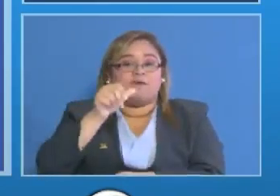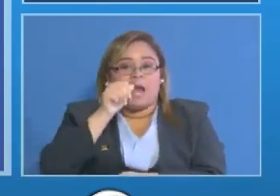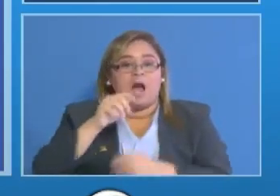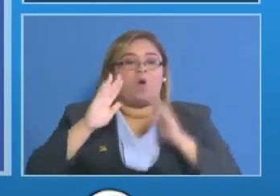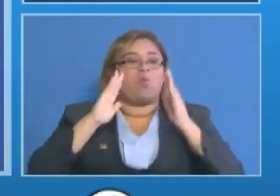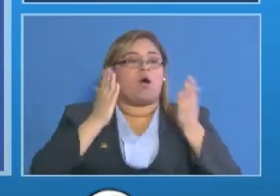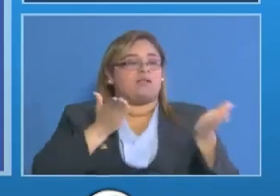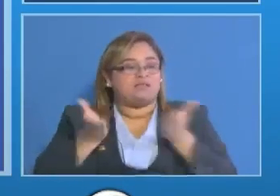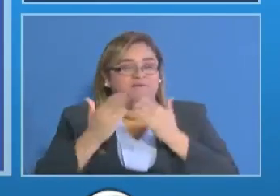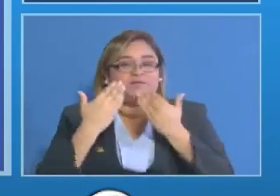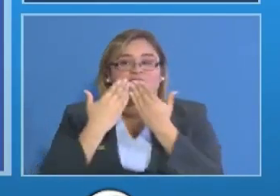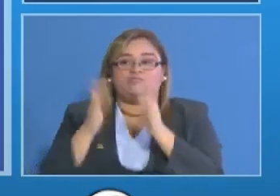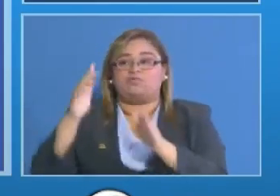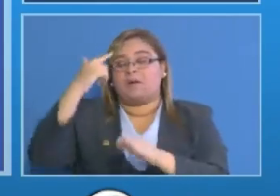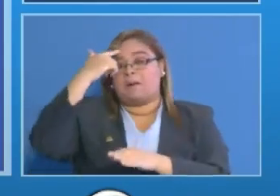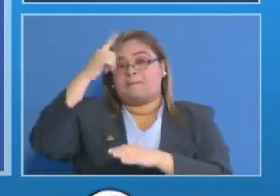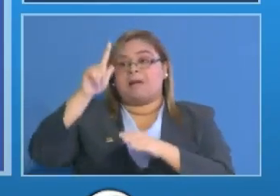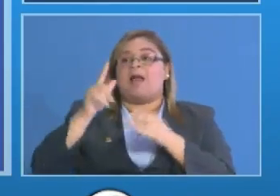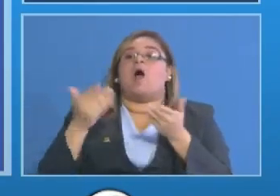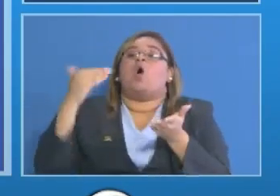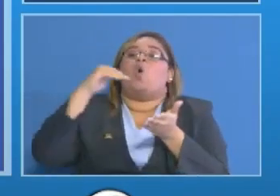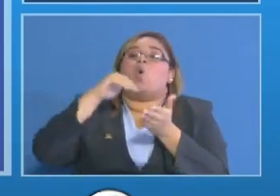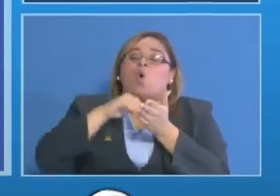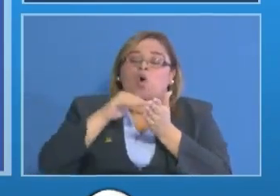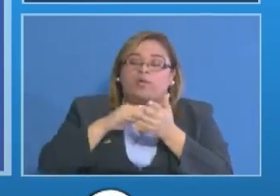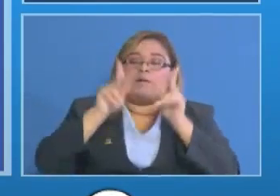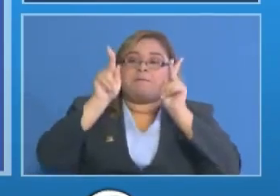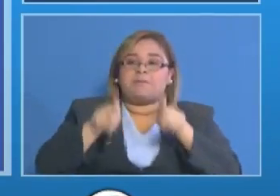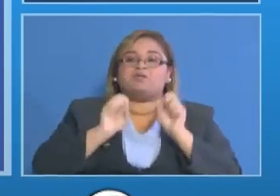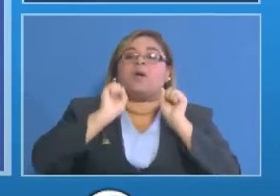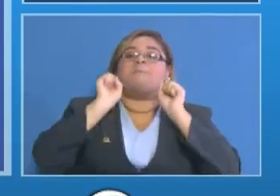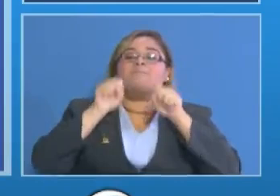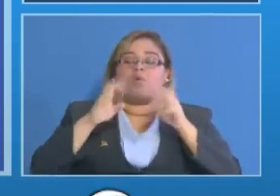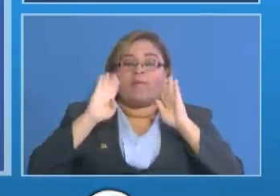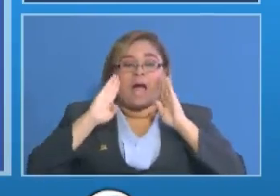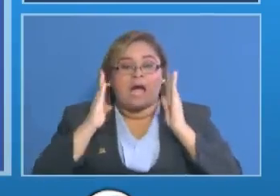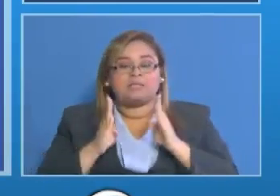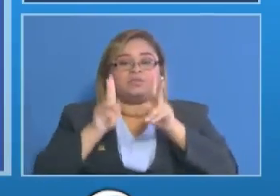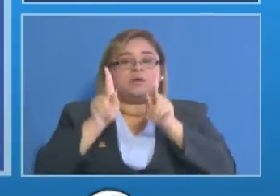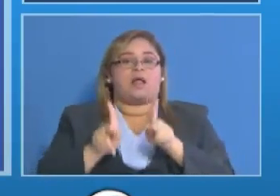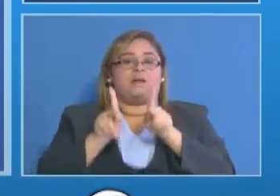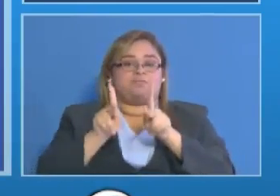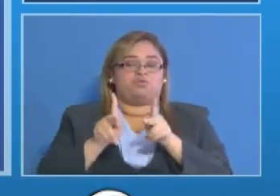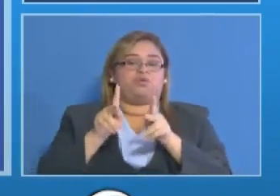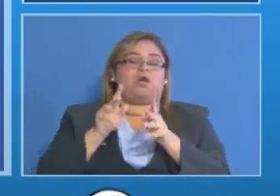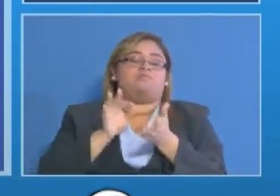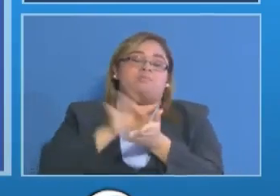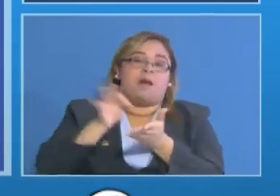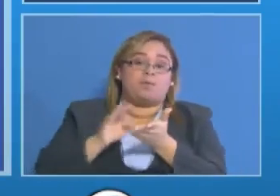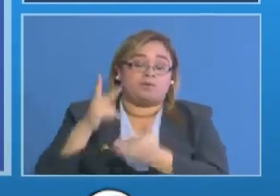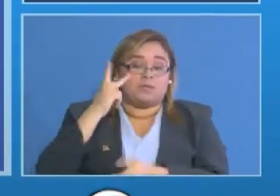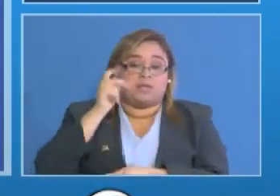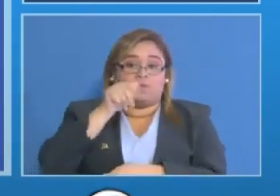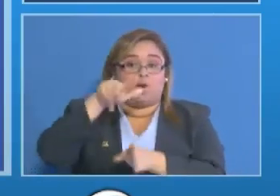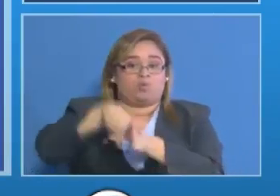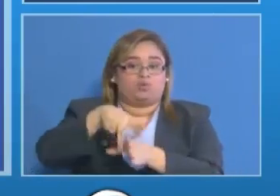y dirigiendo los trabajos para que se reanude la atención en esa provincia y fortaleciendo la capacidad